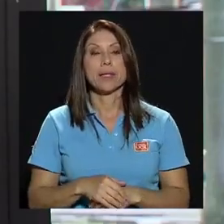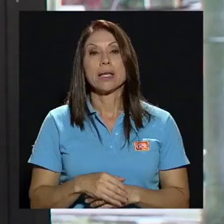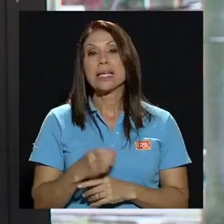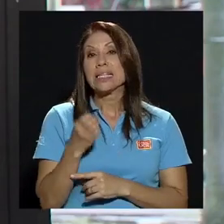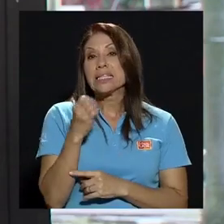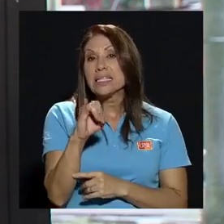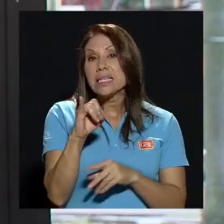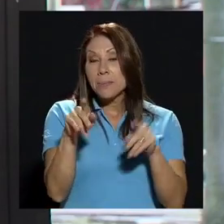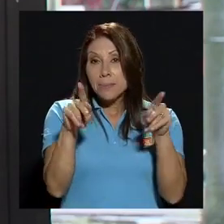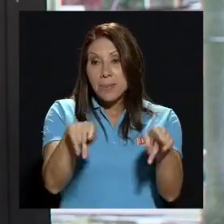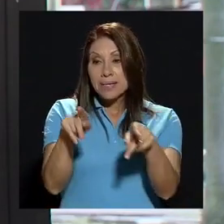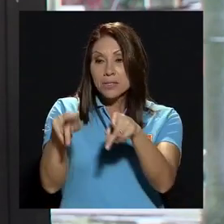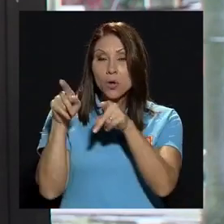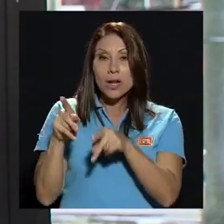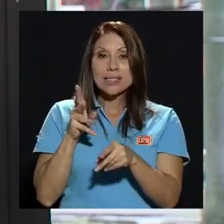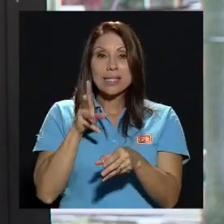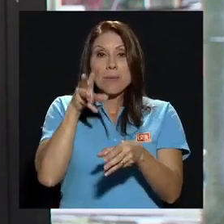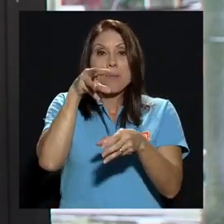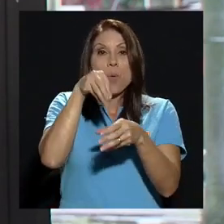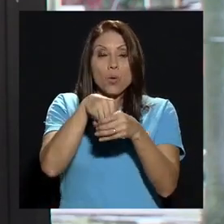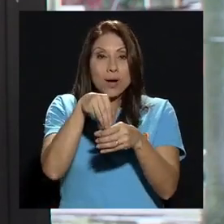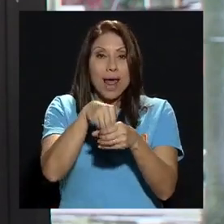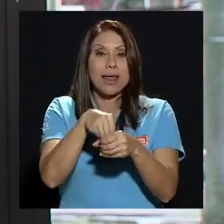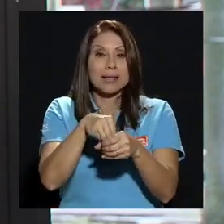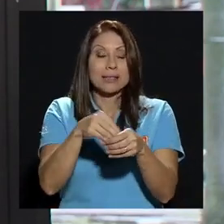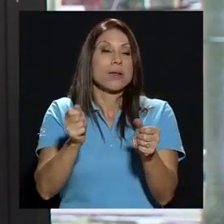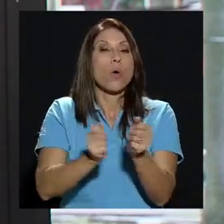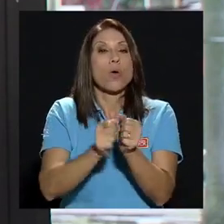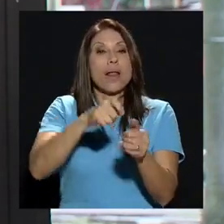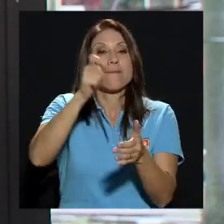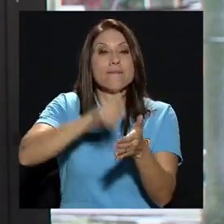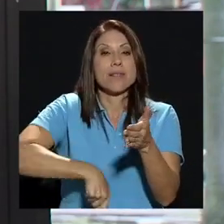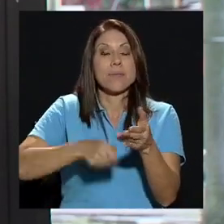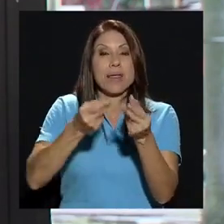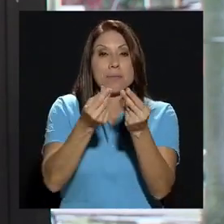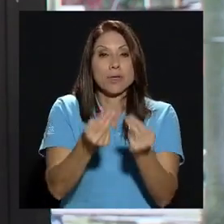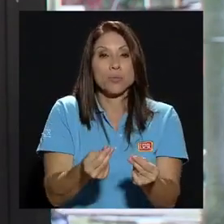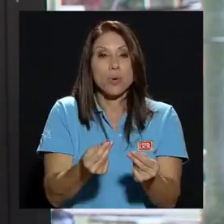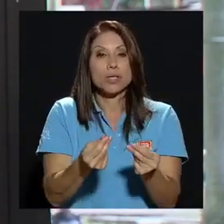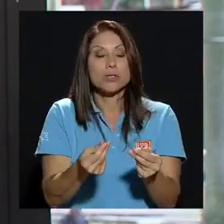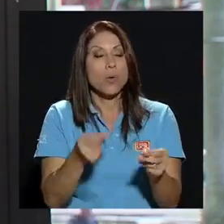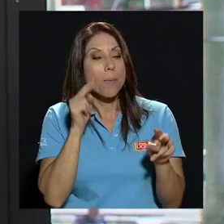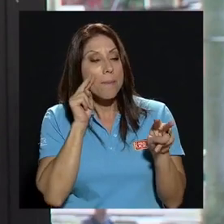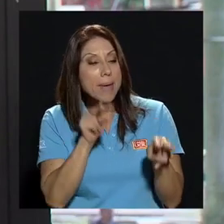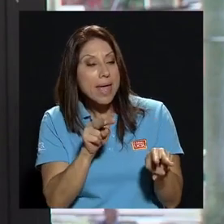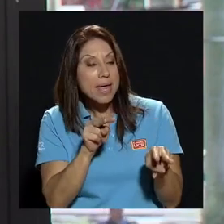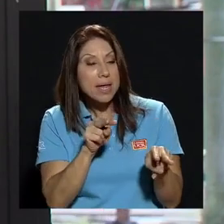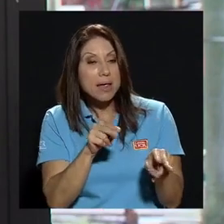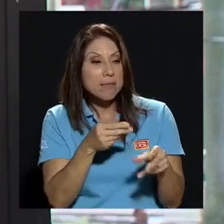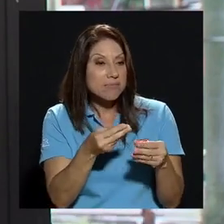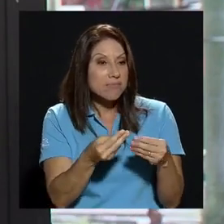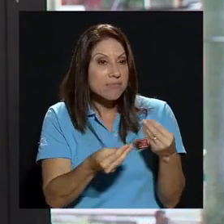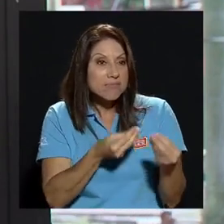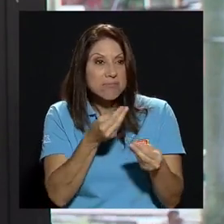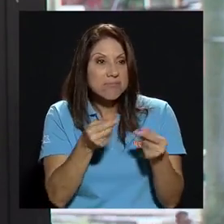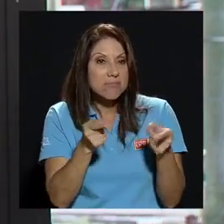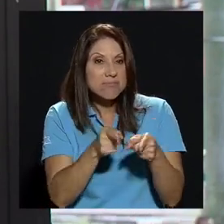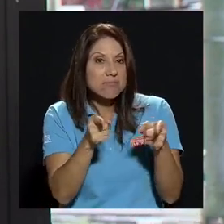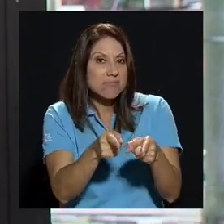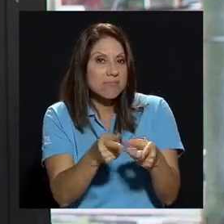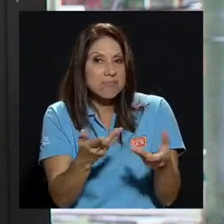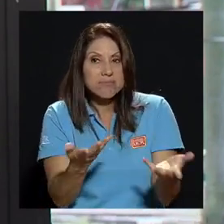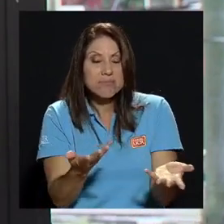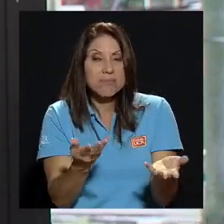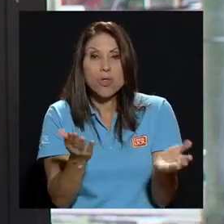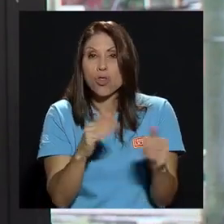involucradas con la firma del presupuesto ven que no se compromete la funcionalidad normal de la universidad